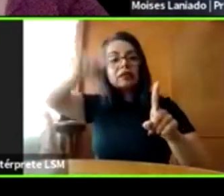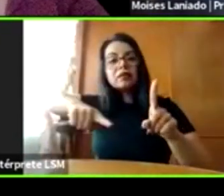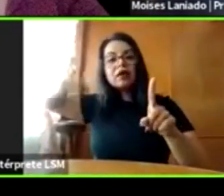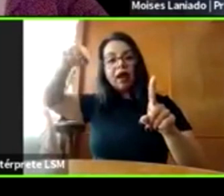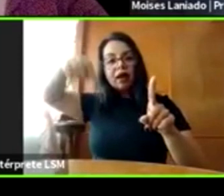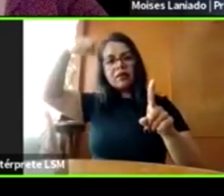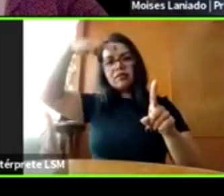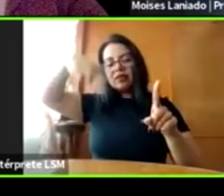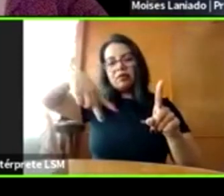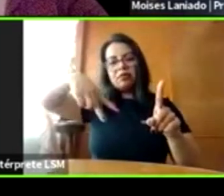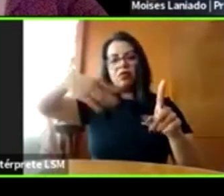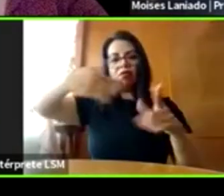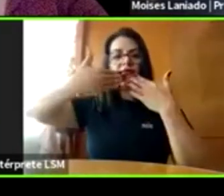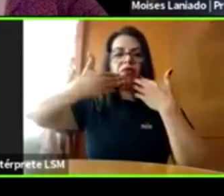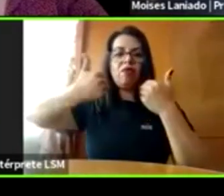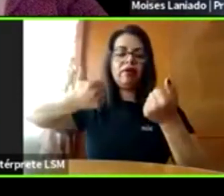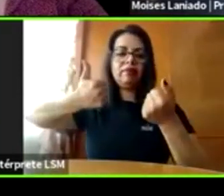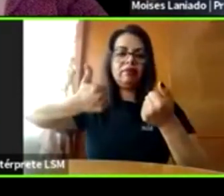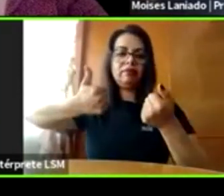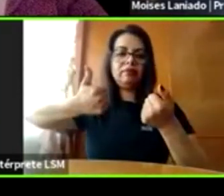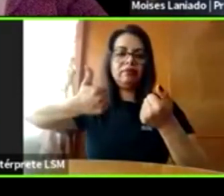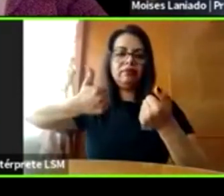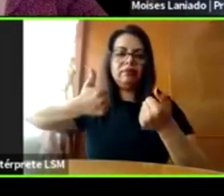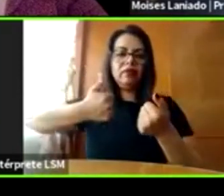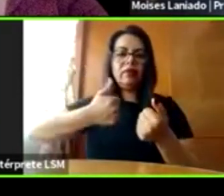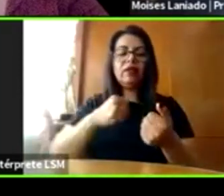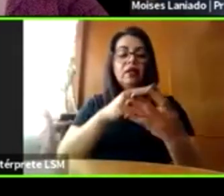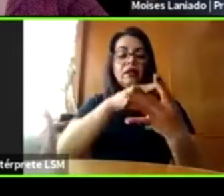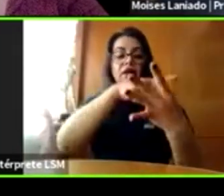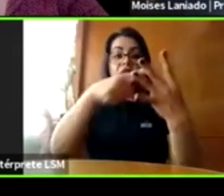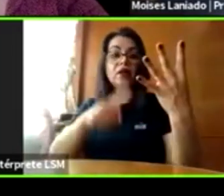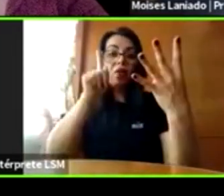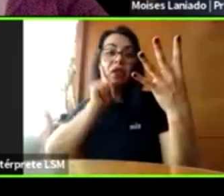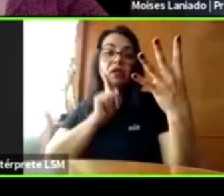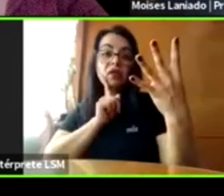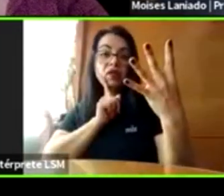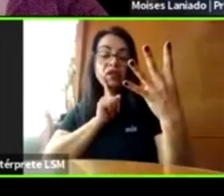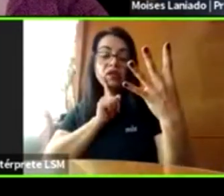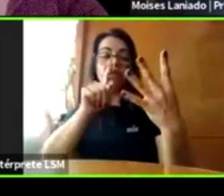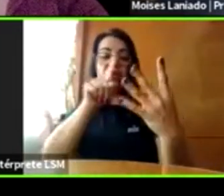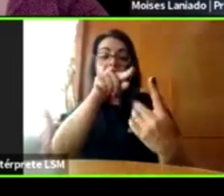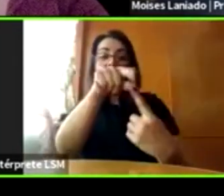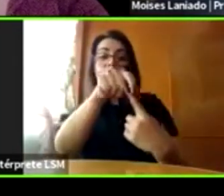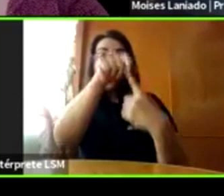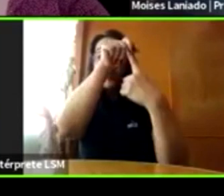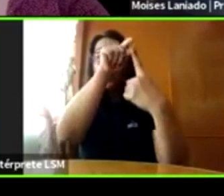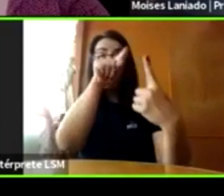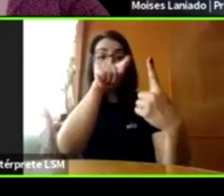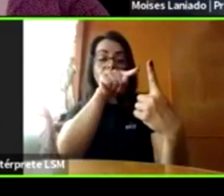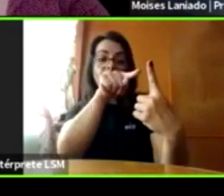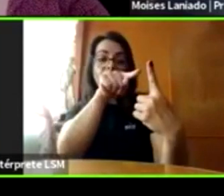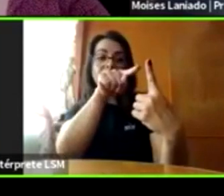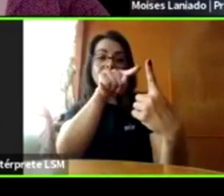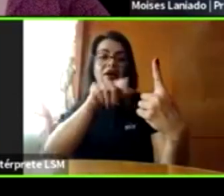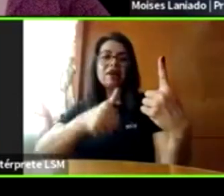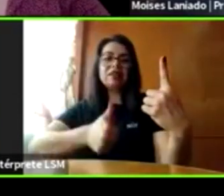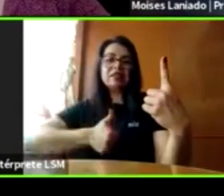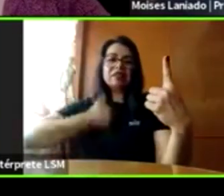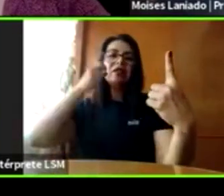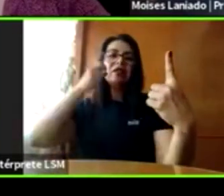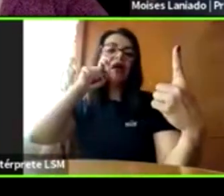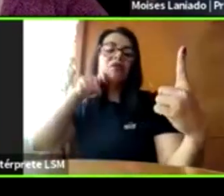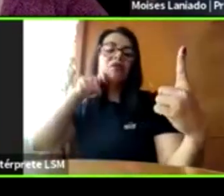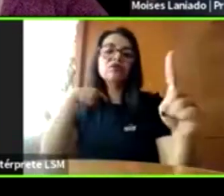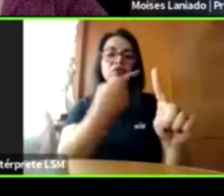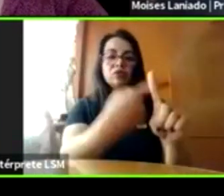se dice que una de cada cuatro niñas sufre o ha sufrido de abuso sexual, y uno de cada